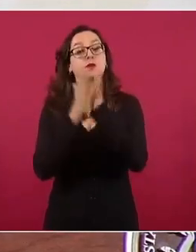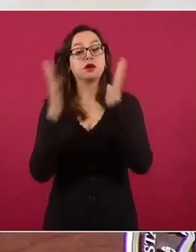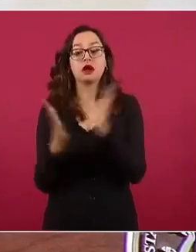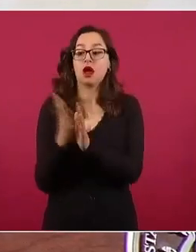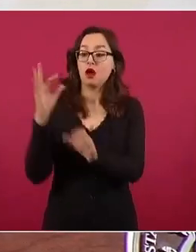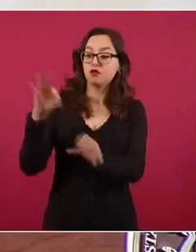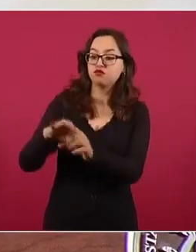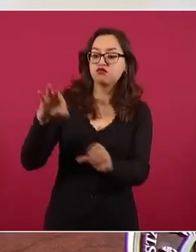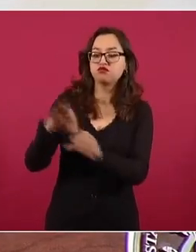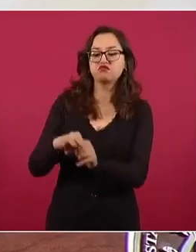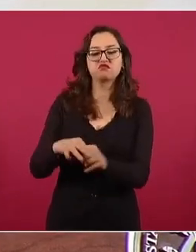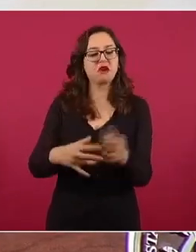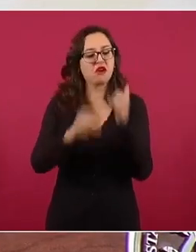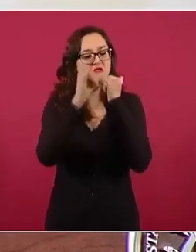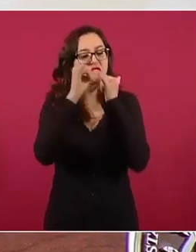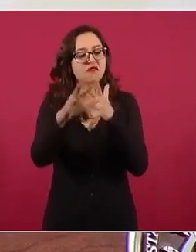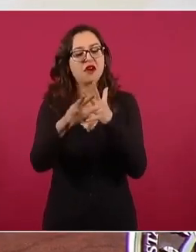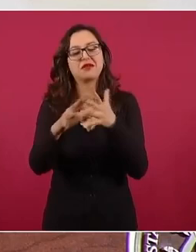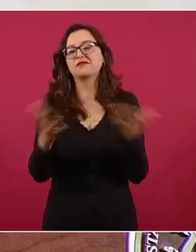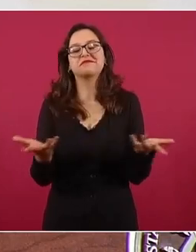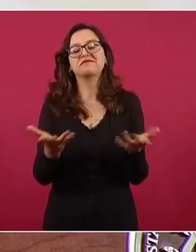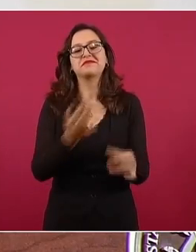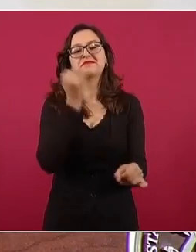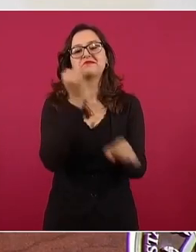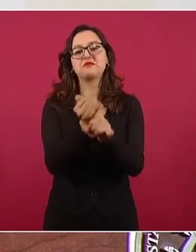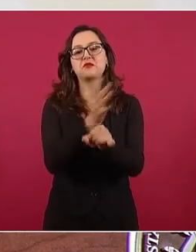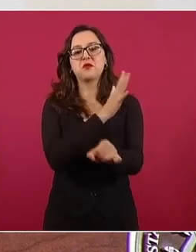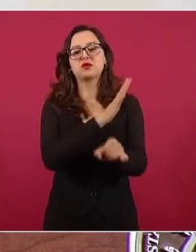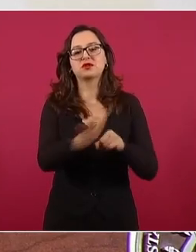para curar ese problema.